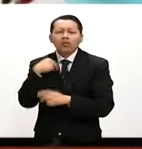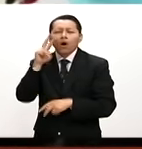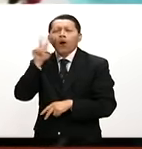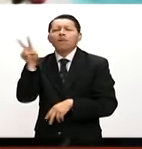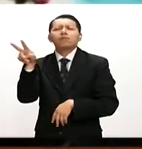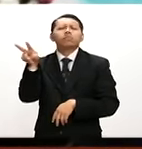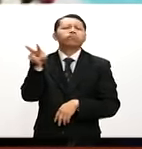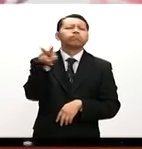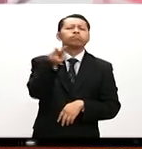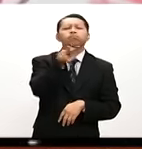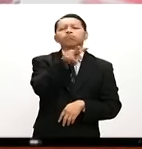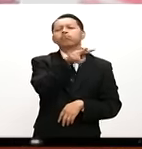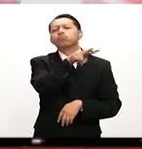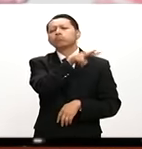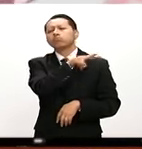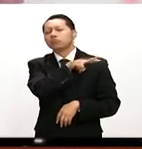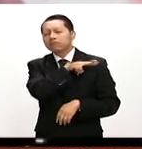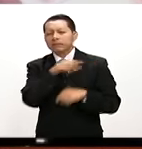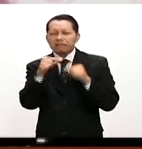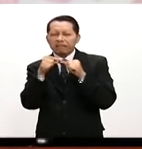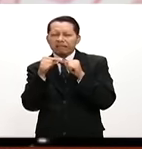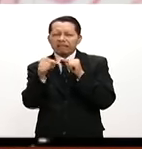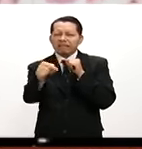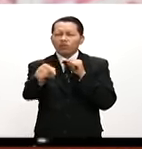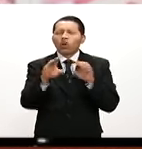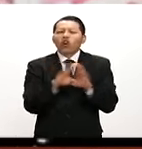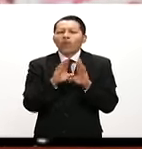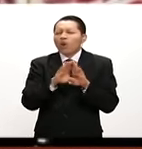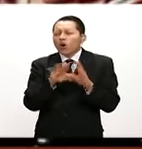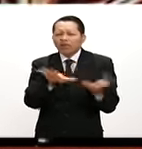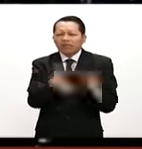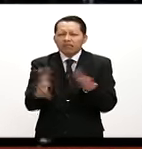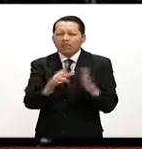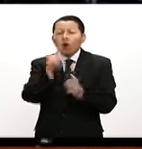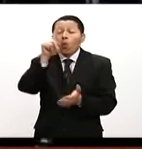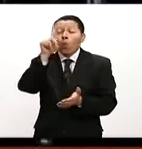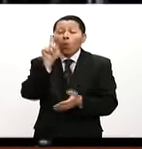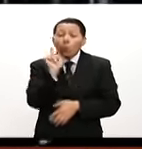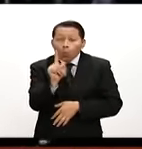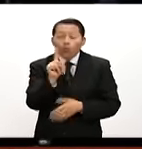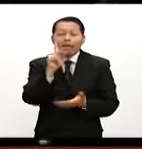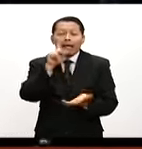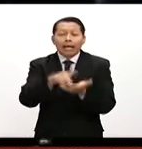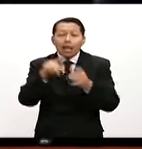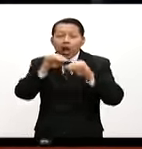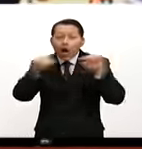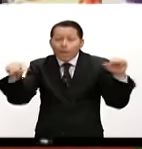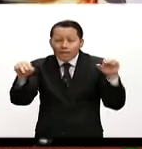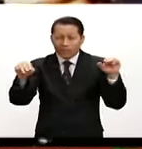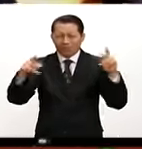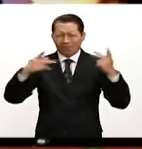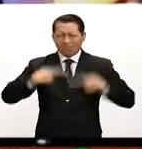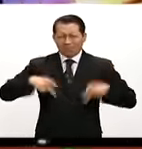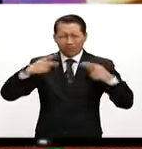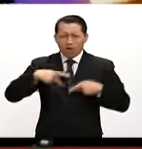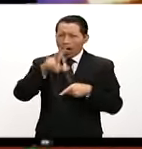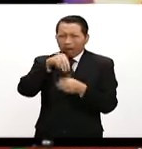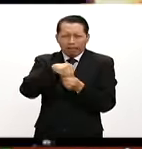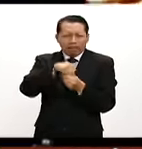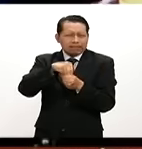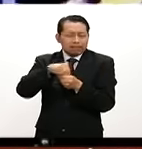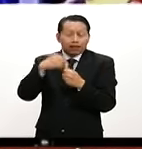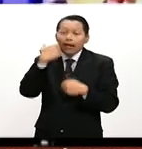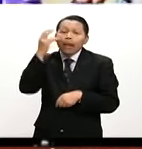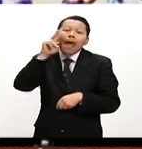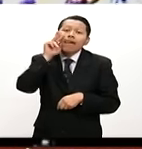aglomeración de un kilómetro a lo largo de la calle de las personas que ya no cabían para tratar de ver el homenaje al Dío de